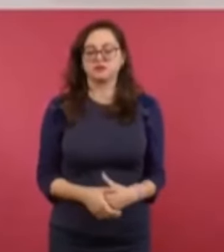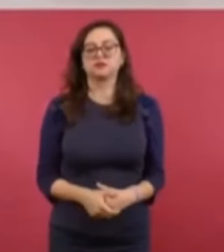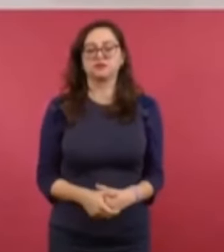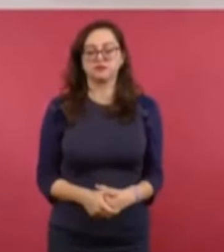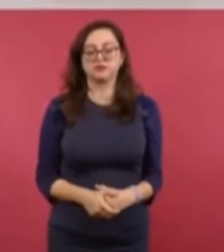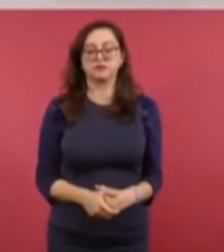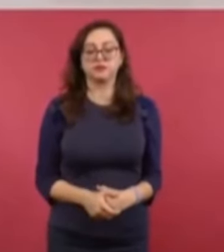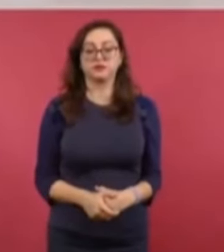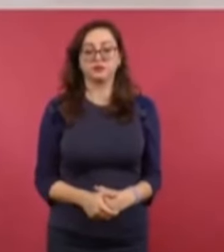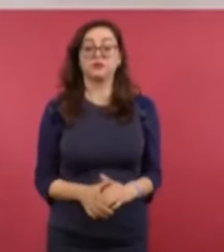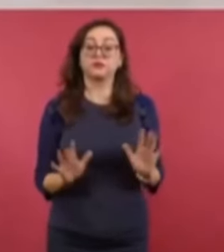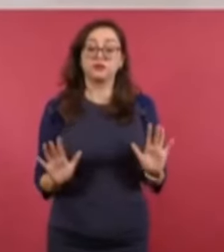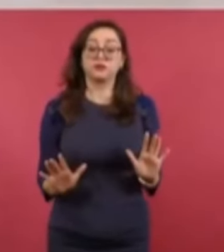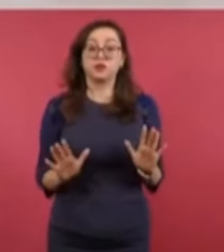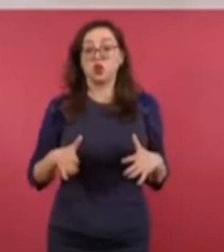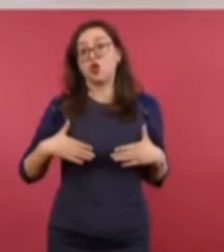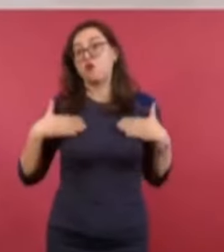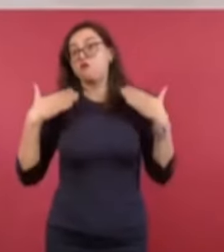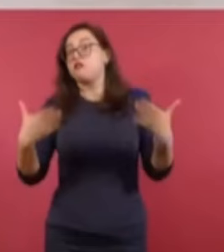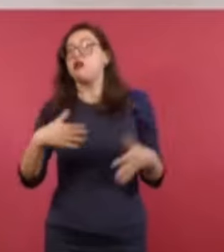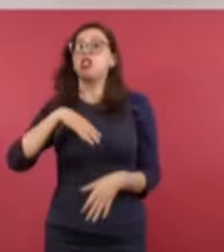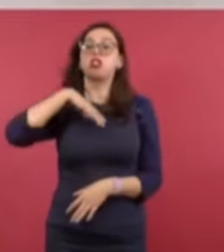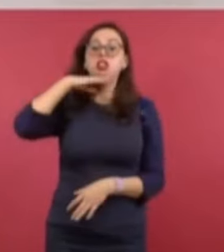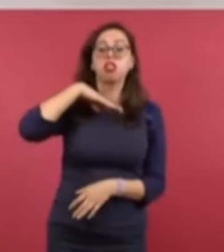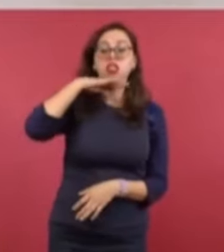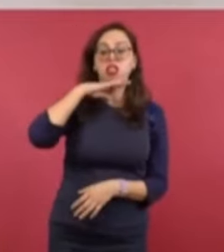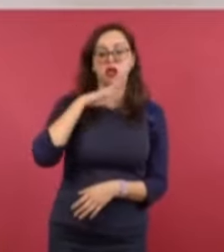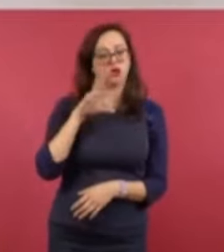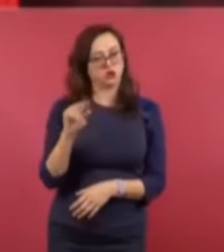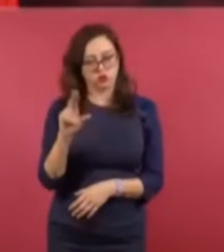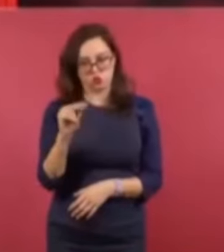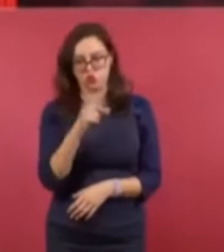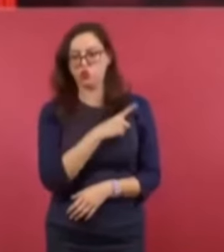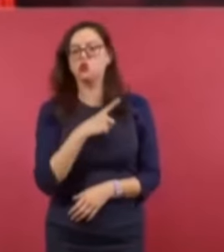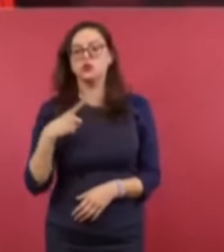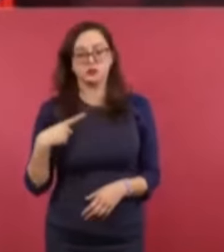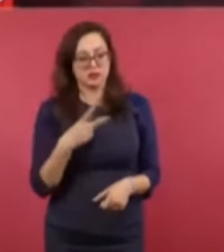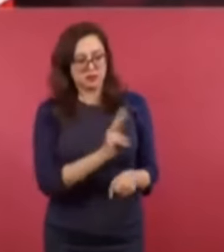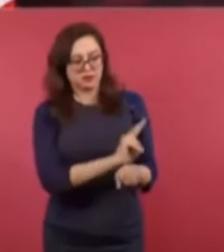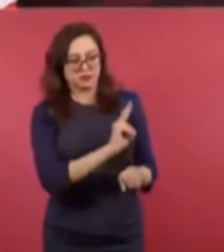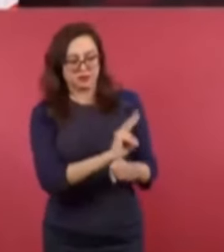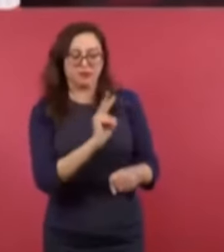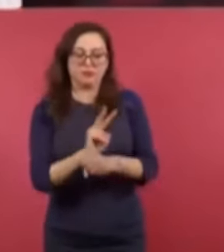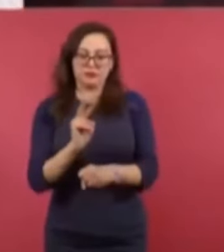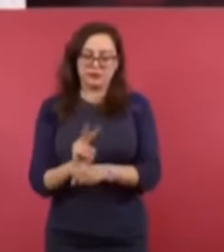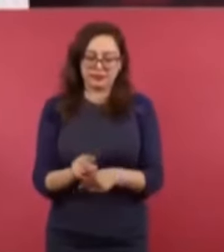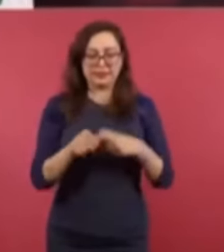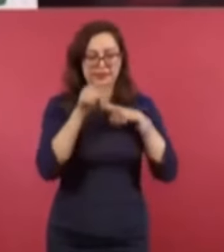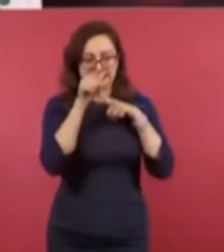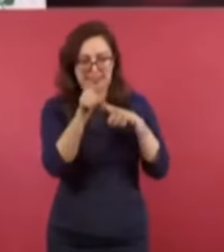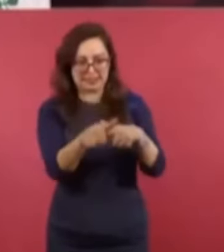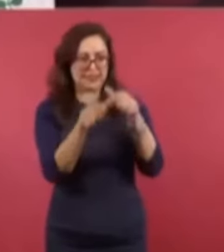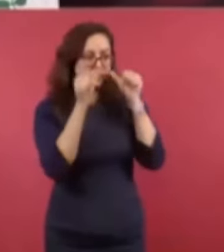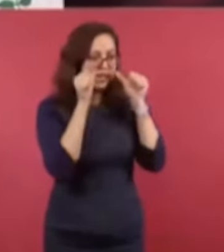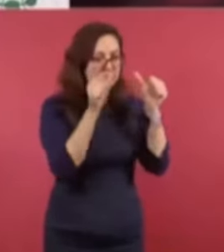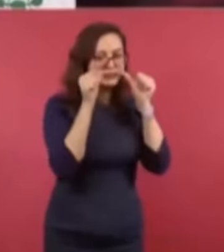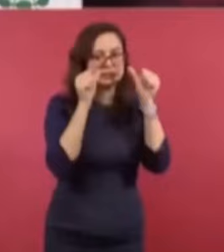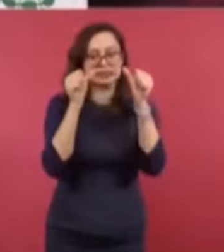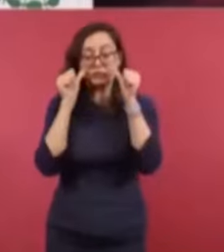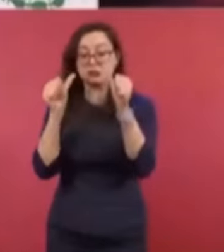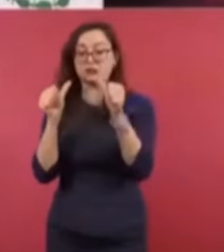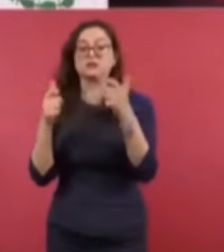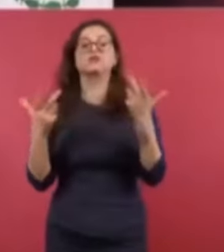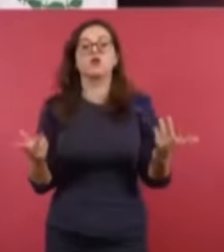Claro, no hay que confiarnos. Hay que seguir. Y todo regreso a los